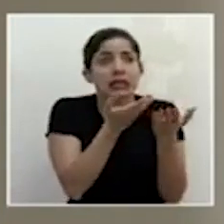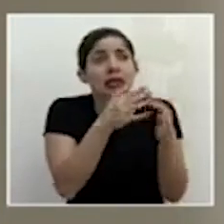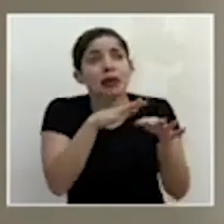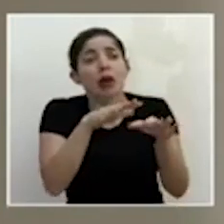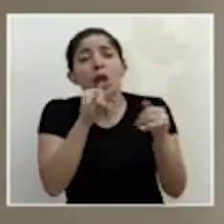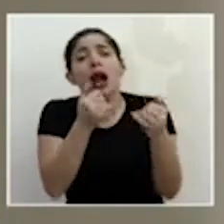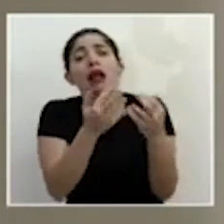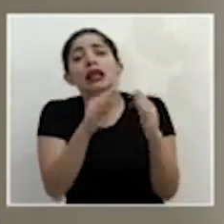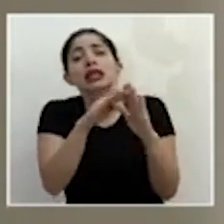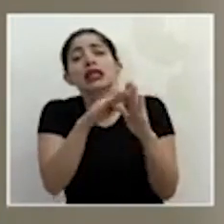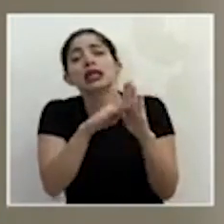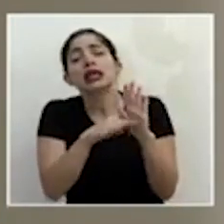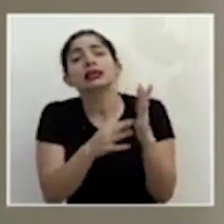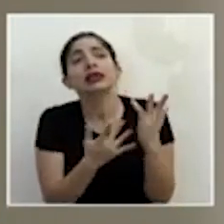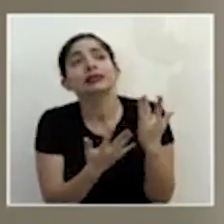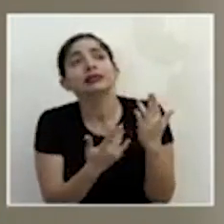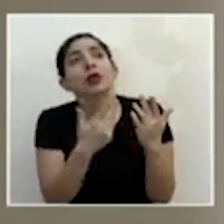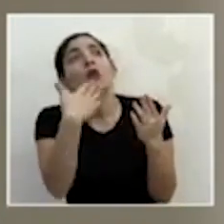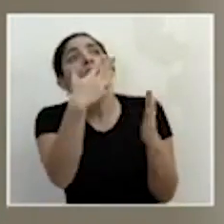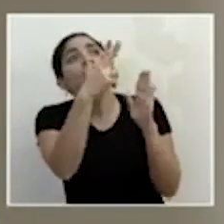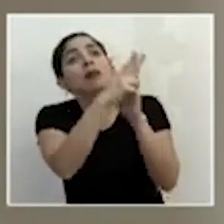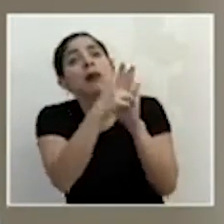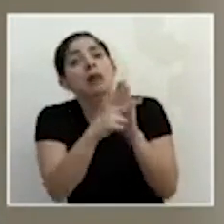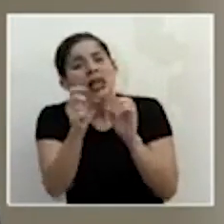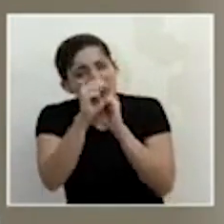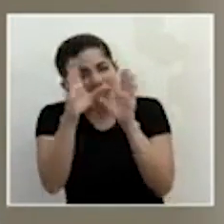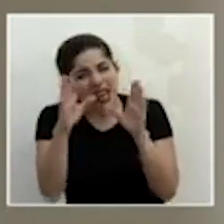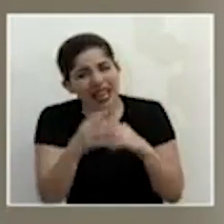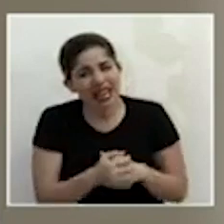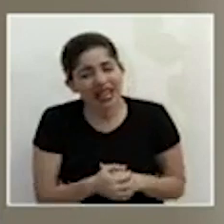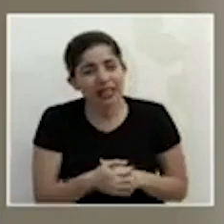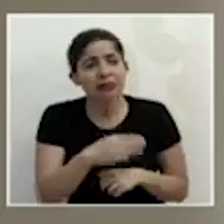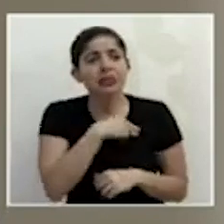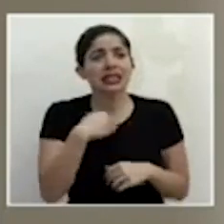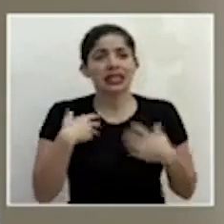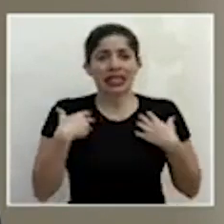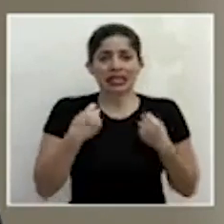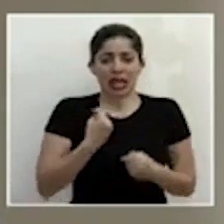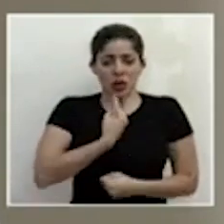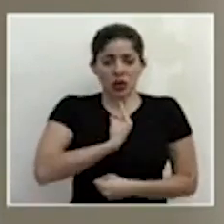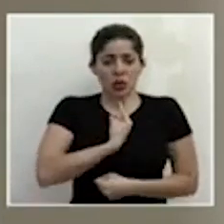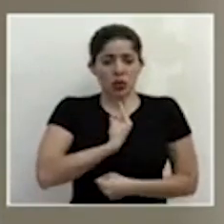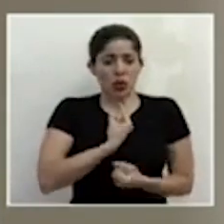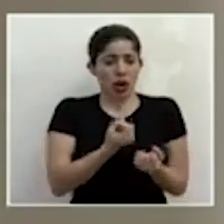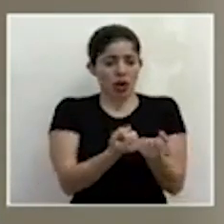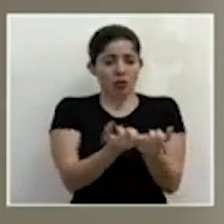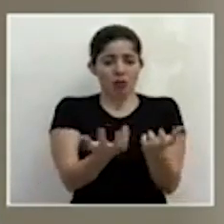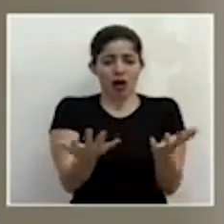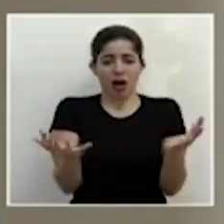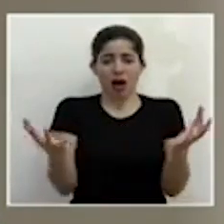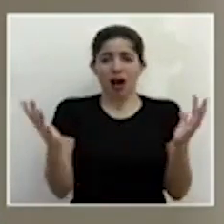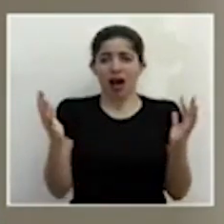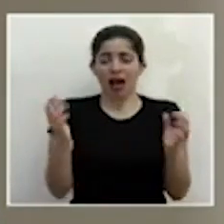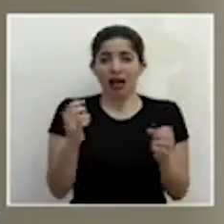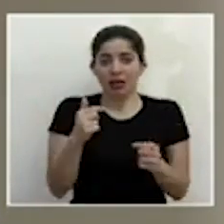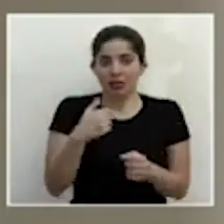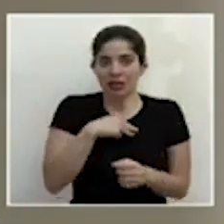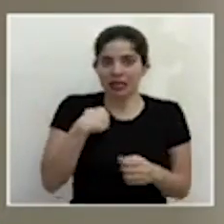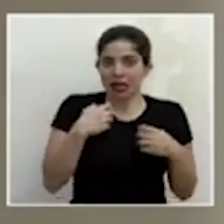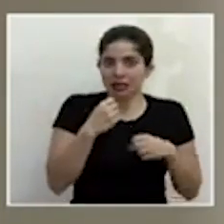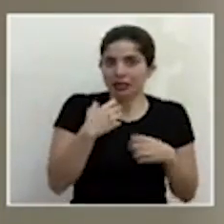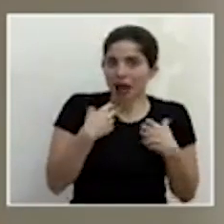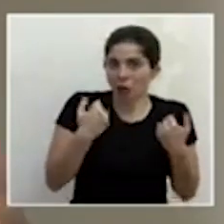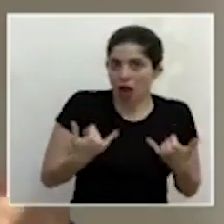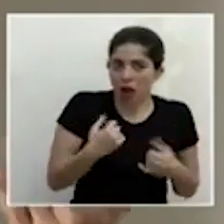de los protocolos sectoriales. Imagínense el Ministerio de Salud en el medio de todo el trabajo que tiene